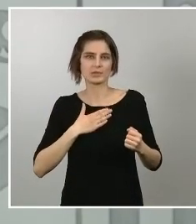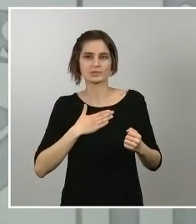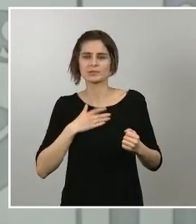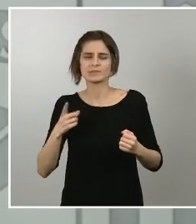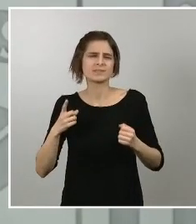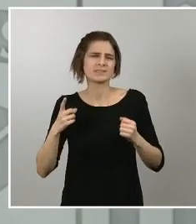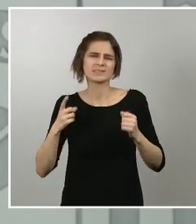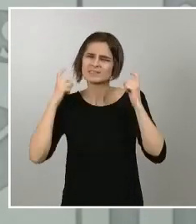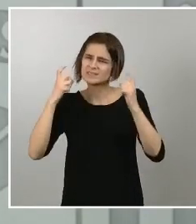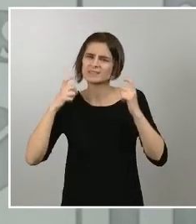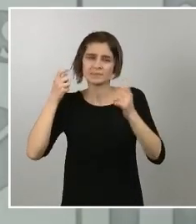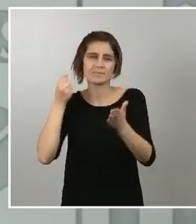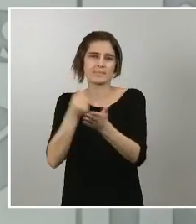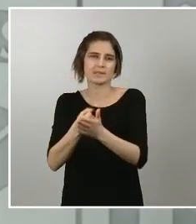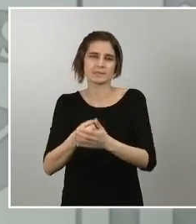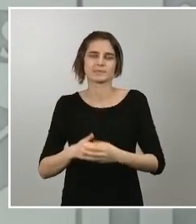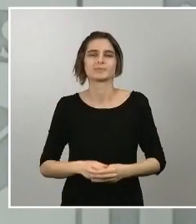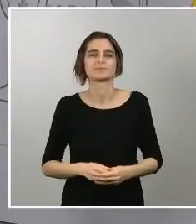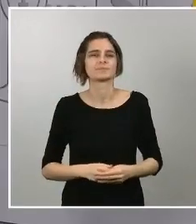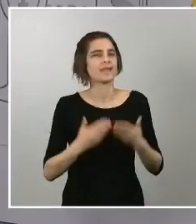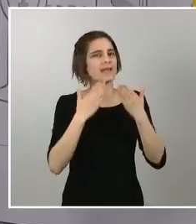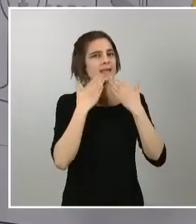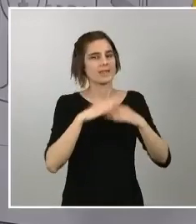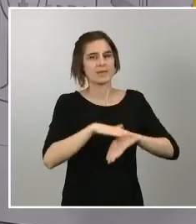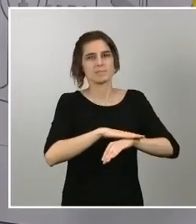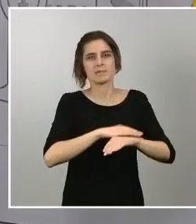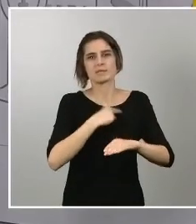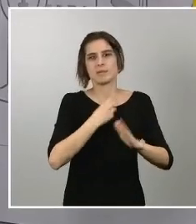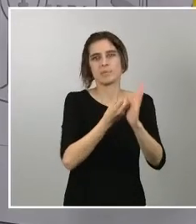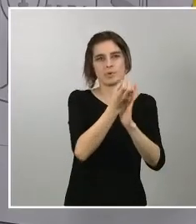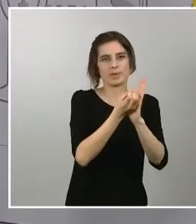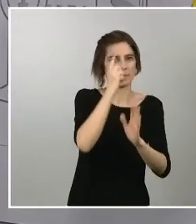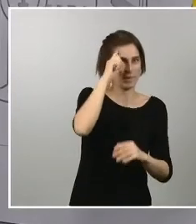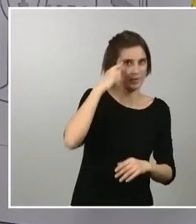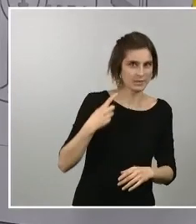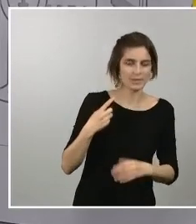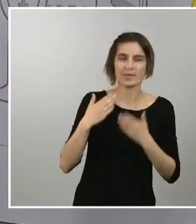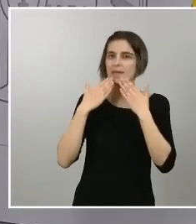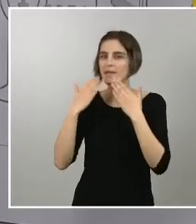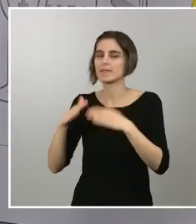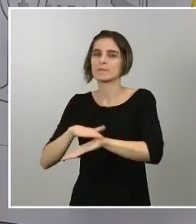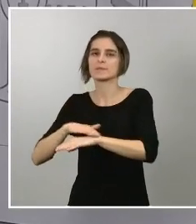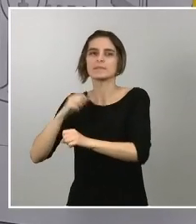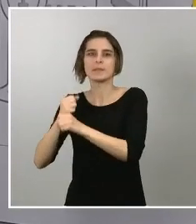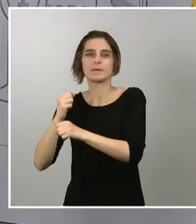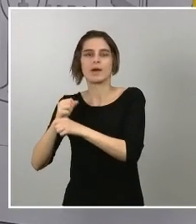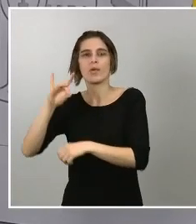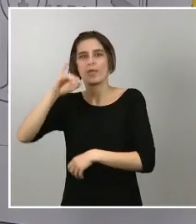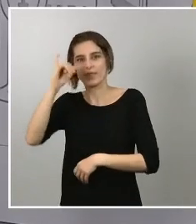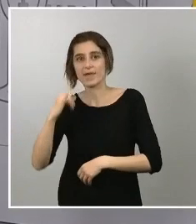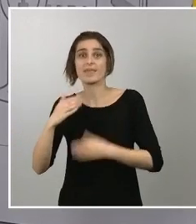mismos gracias ministra portavoz María Jesús Montero gracias ministra de trabajo Yolanda Díaz gracias a todos ustedes a todos los participantes gracias gracias